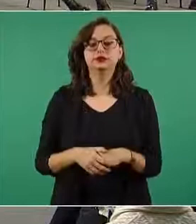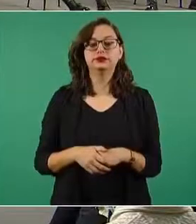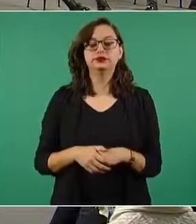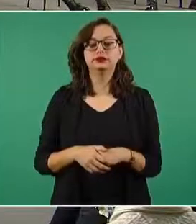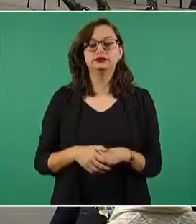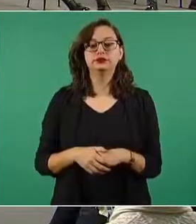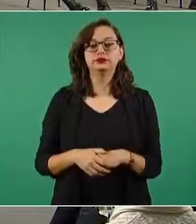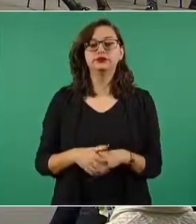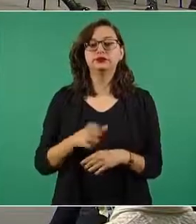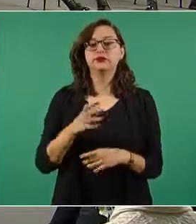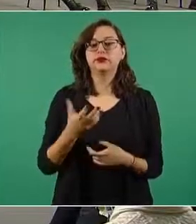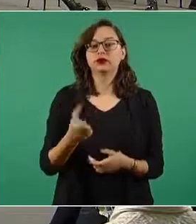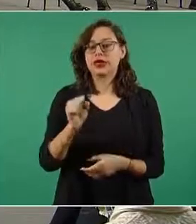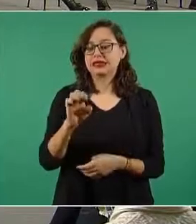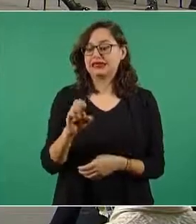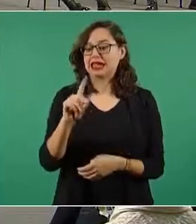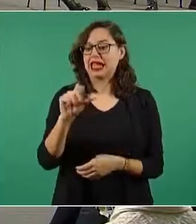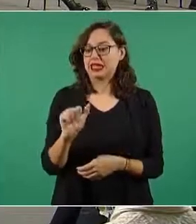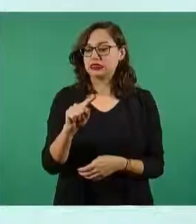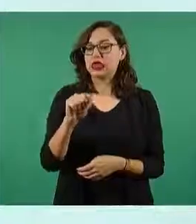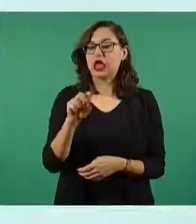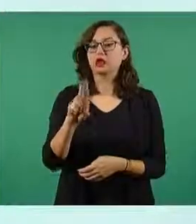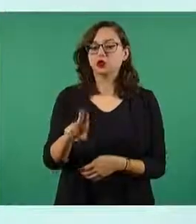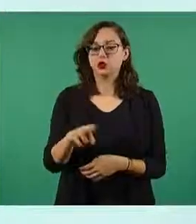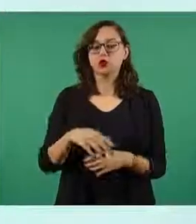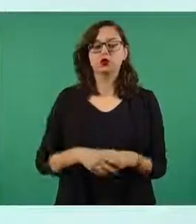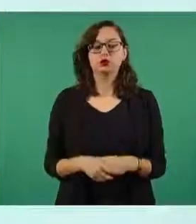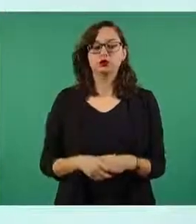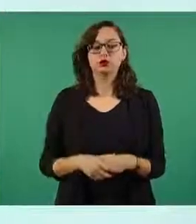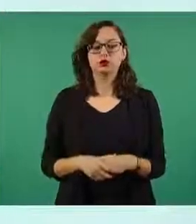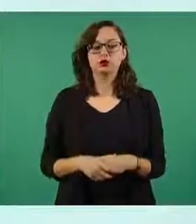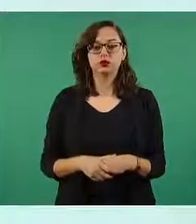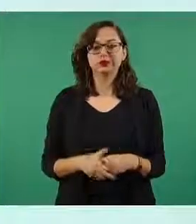la Secretaría de Desarrollo Urbano porque